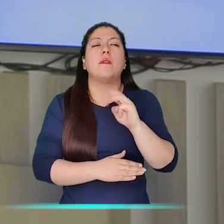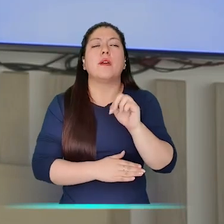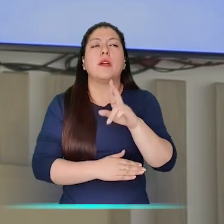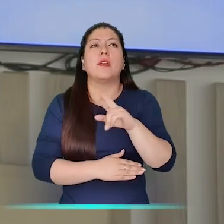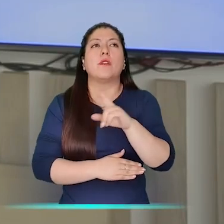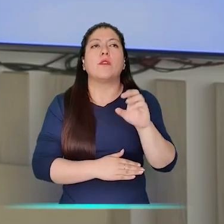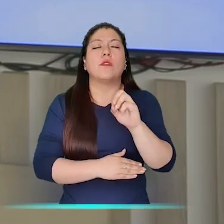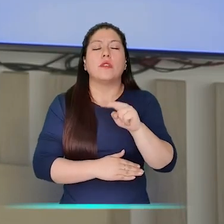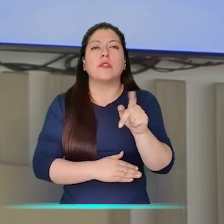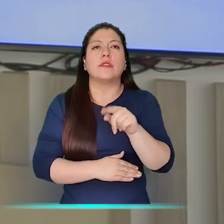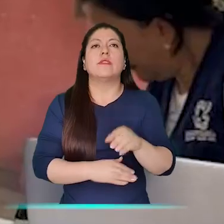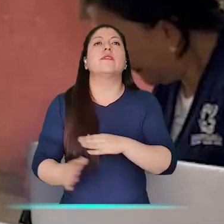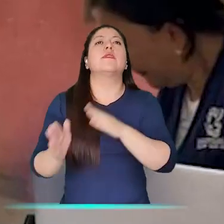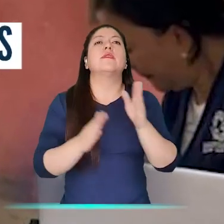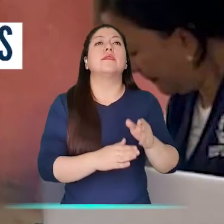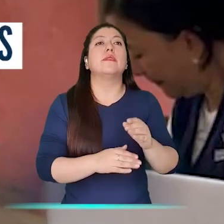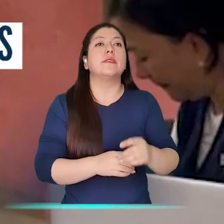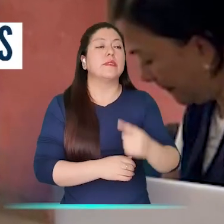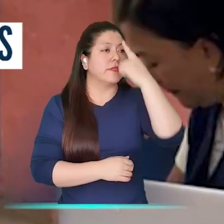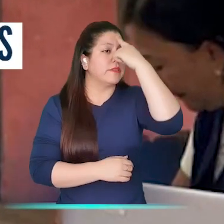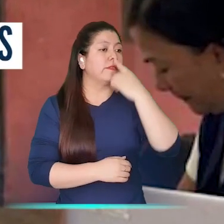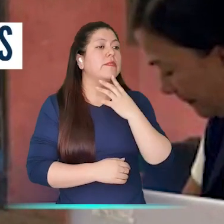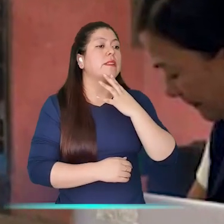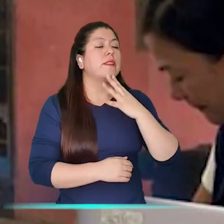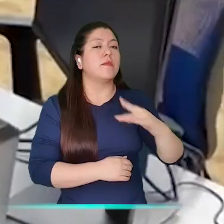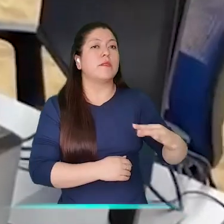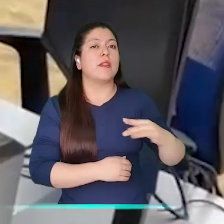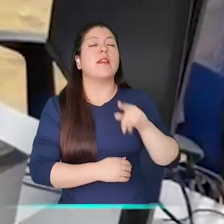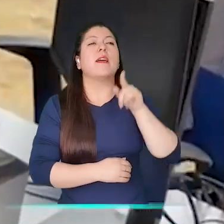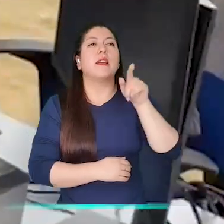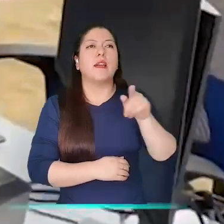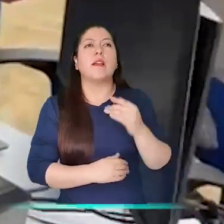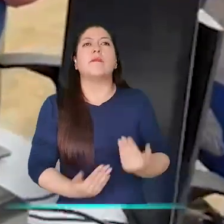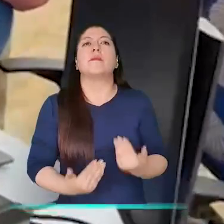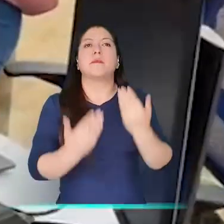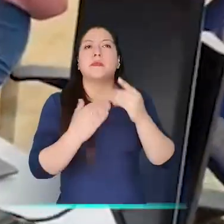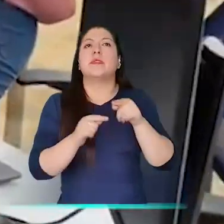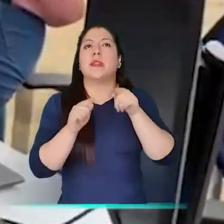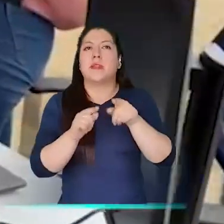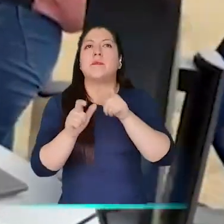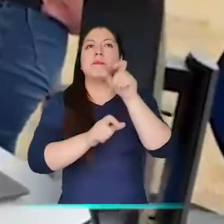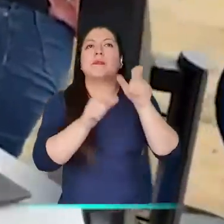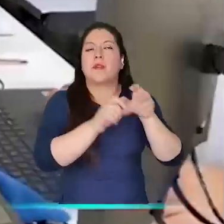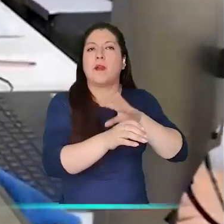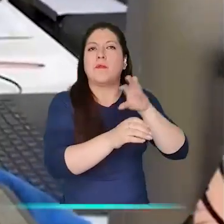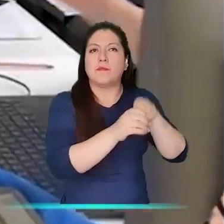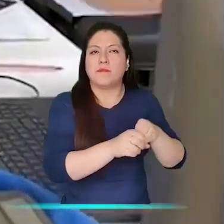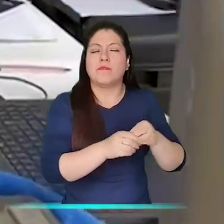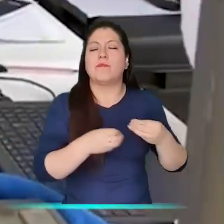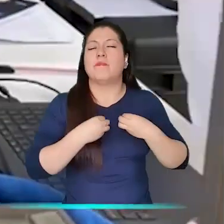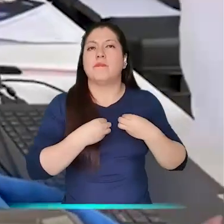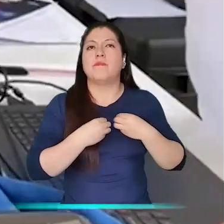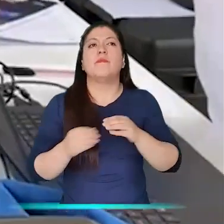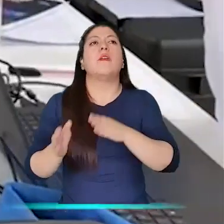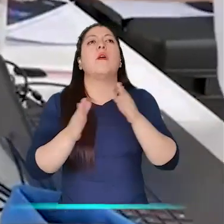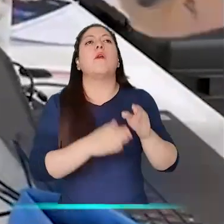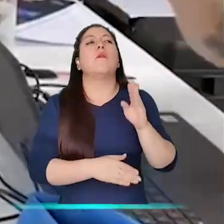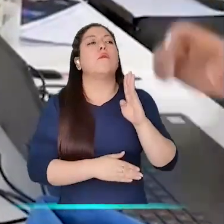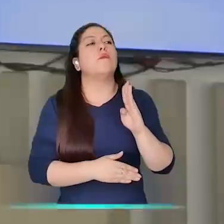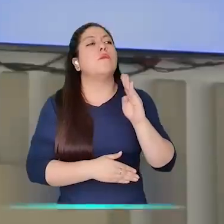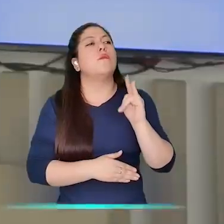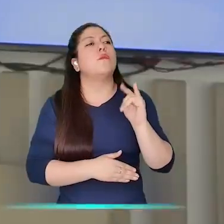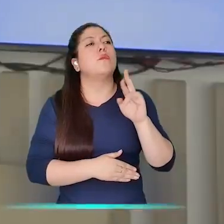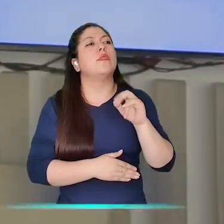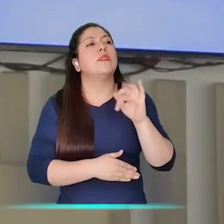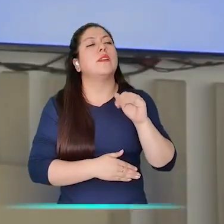corregimientos de Río Hacha, Camarones y Tomarrazón. En Santa Marta, estuvimos beneficiando a la población de esta ciudad